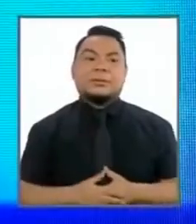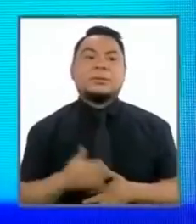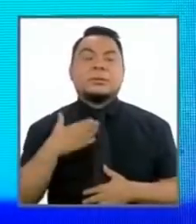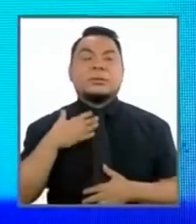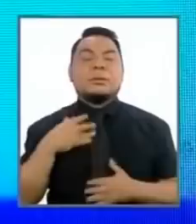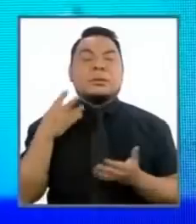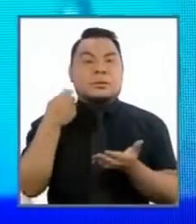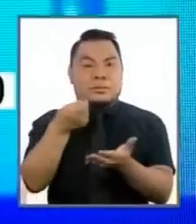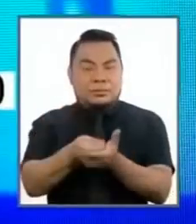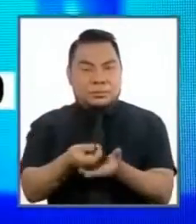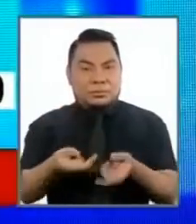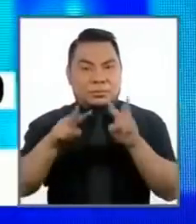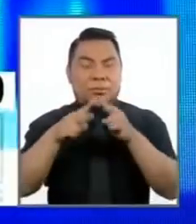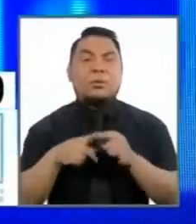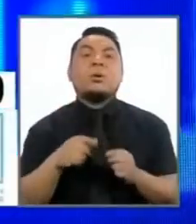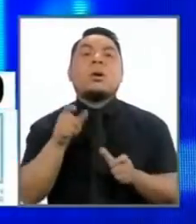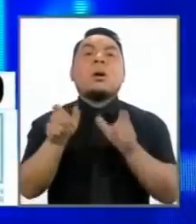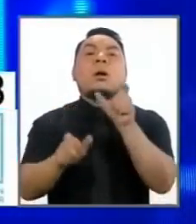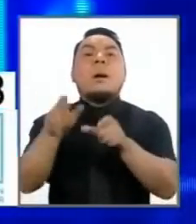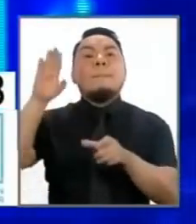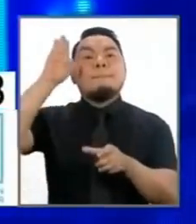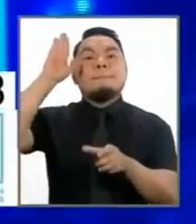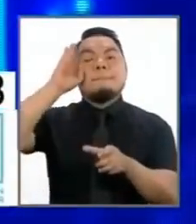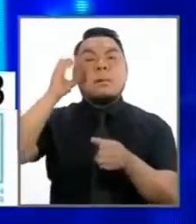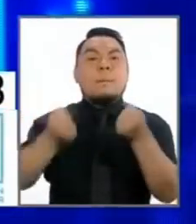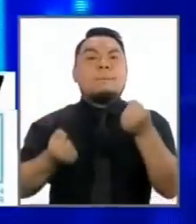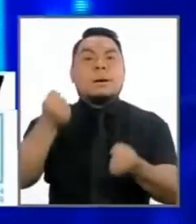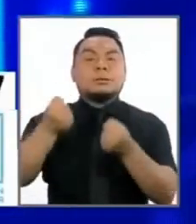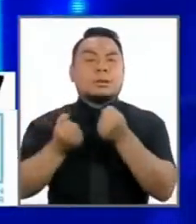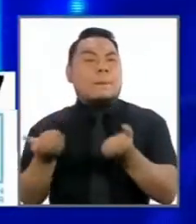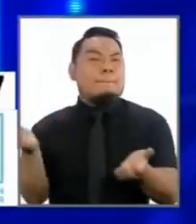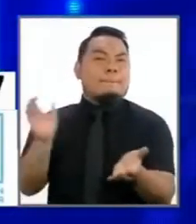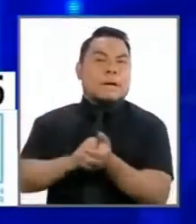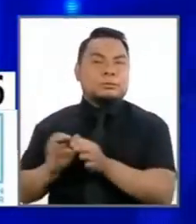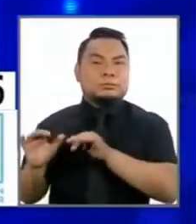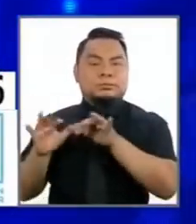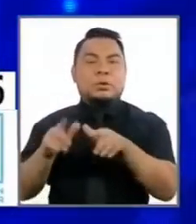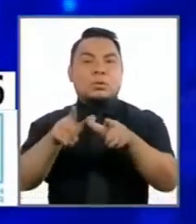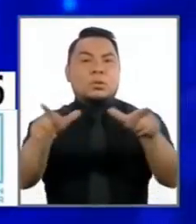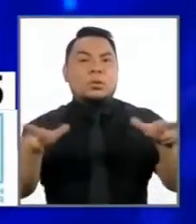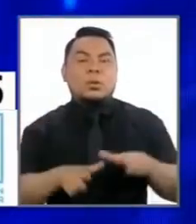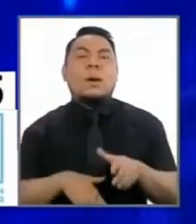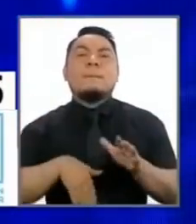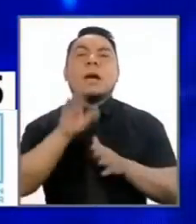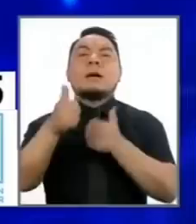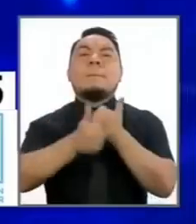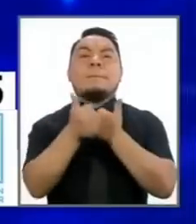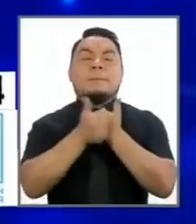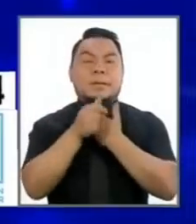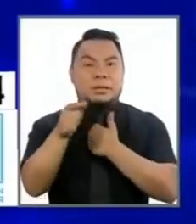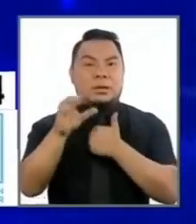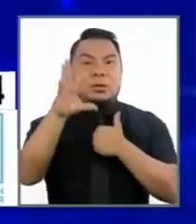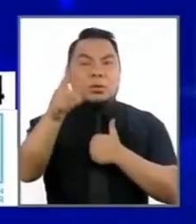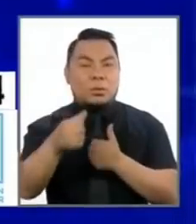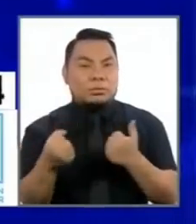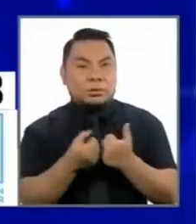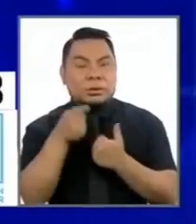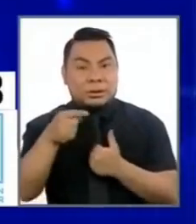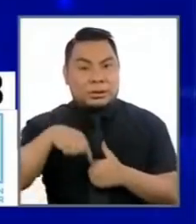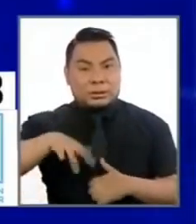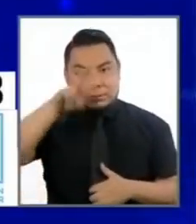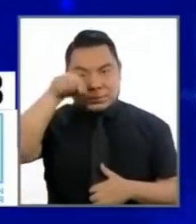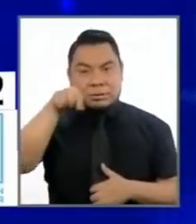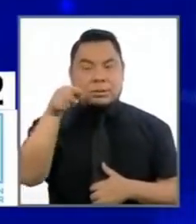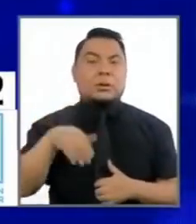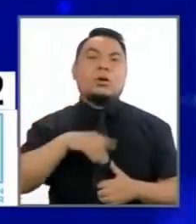aumentaremos el número de efectivos policiales patrullando especialmente en las zonas de mayor delincuencia y violencia en nuestro